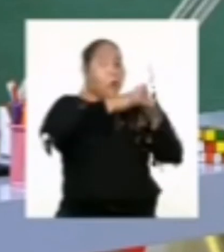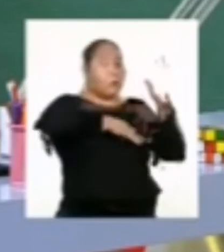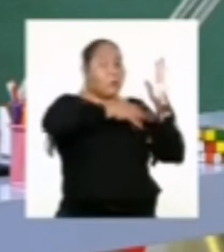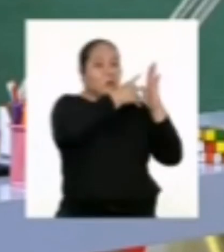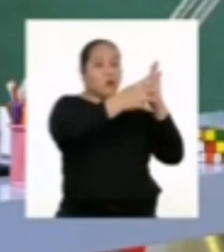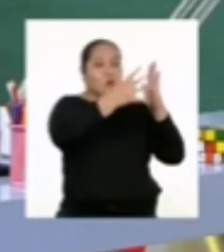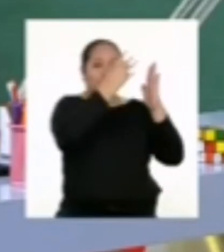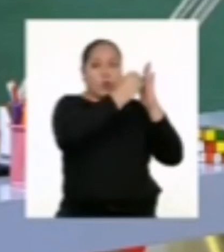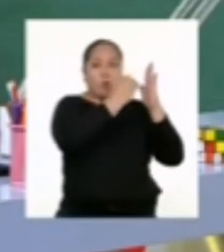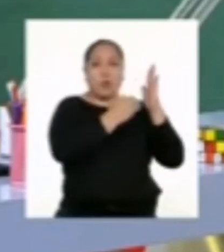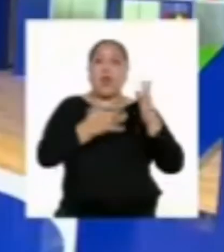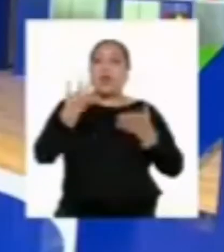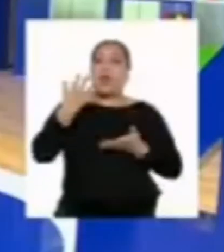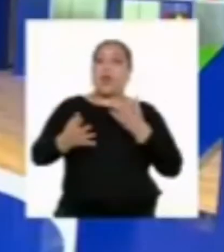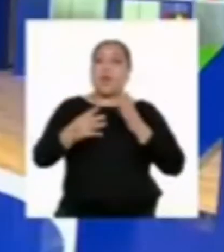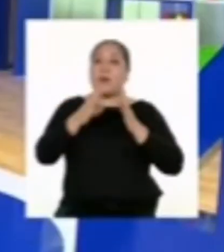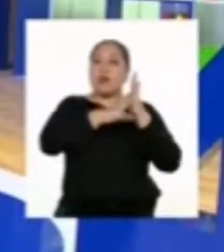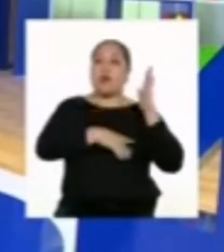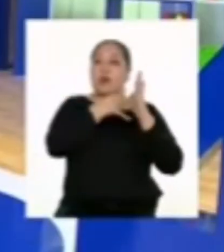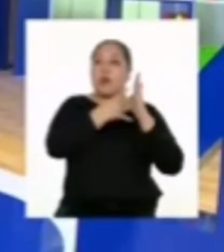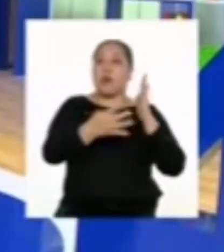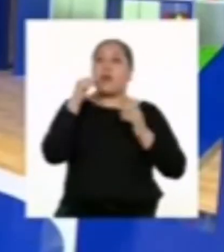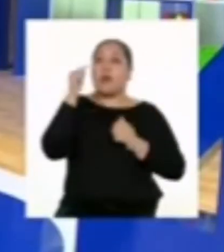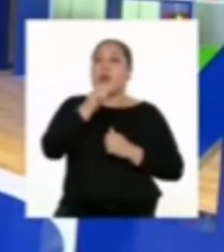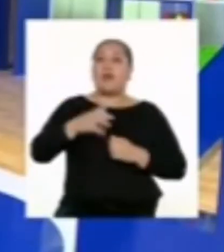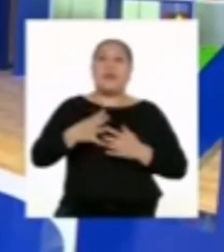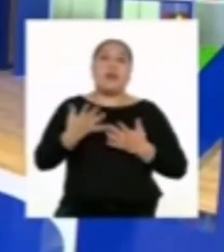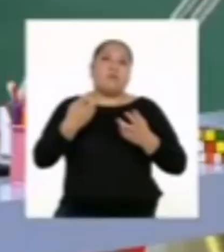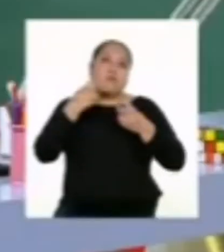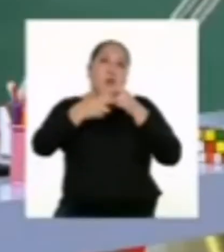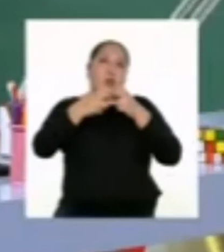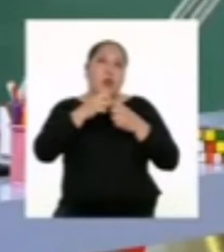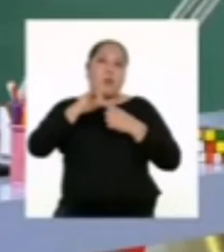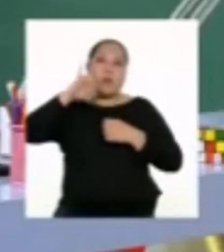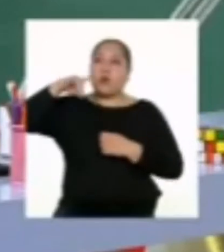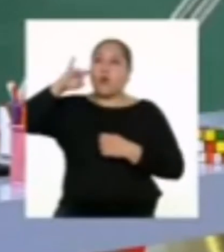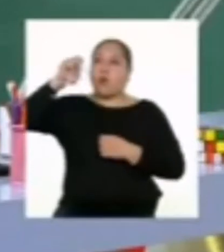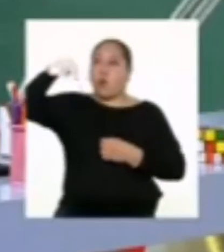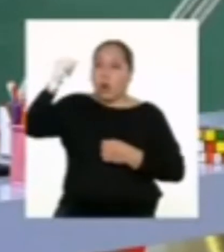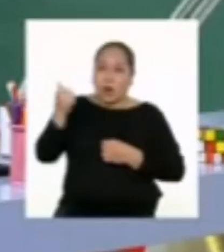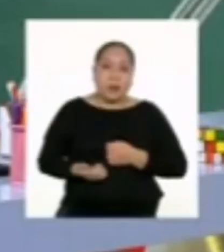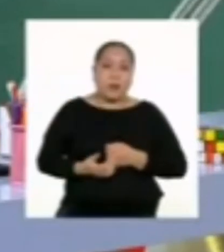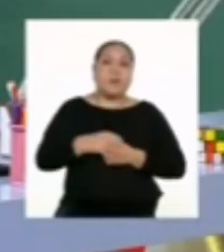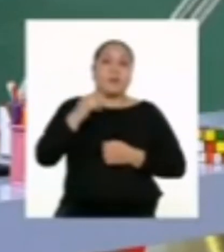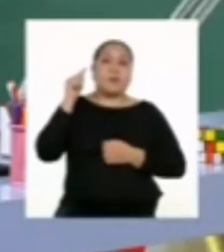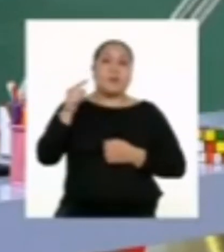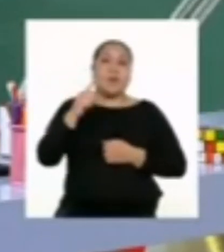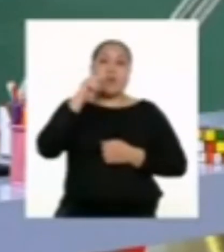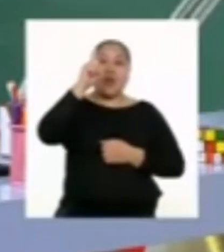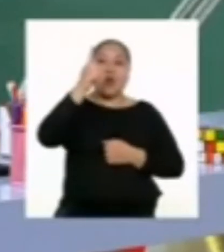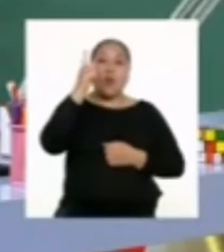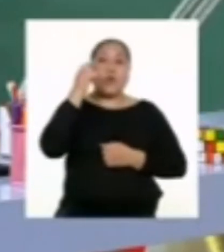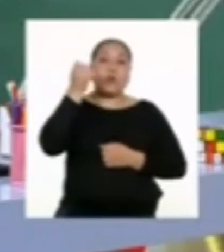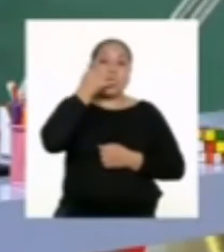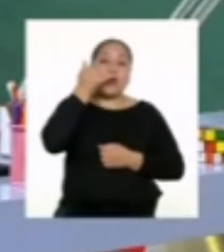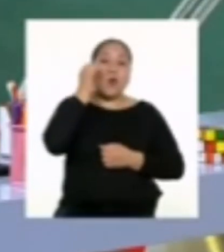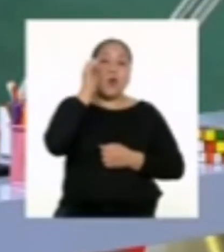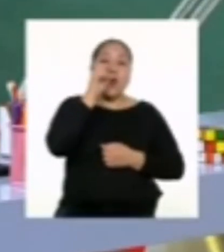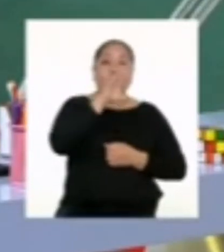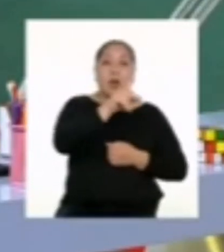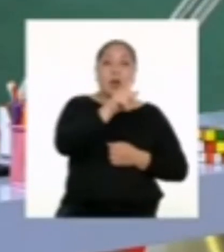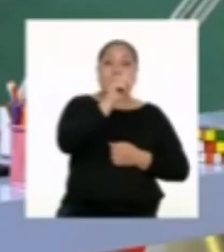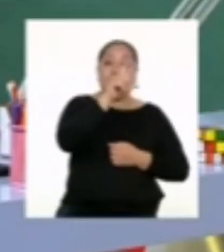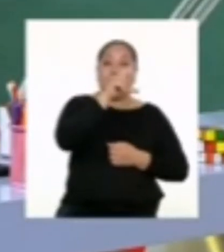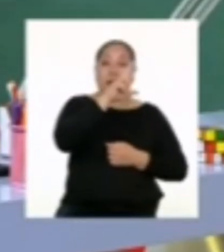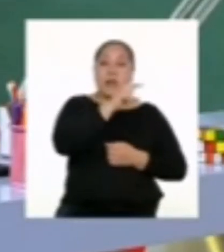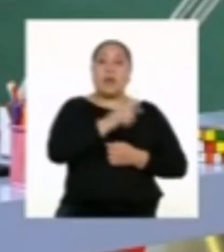quizás establecida por horarios. Así, a problemas como el de Juan, que en casa solo tienen un celular, o el de Carla,